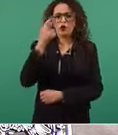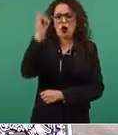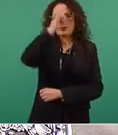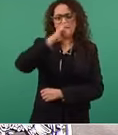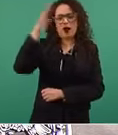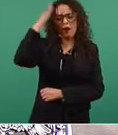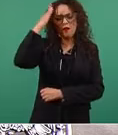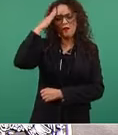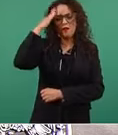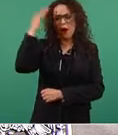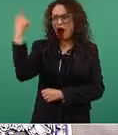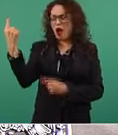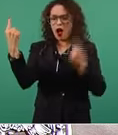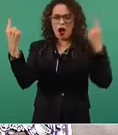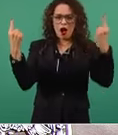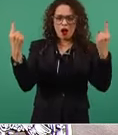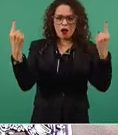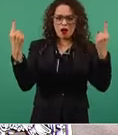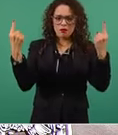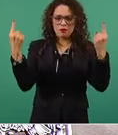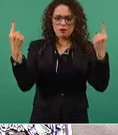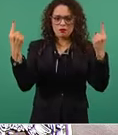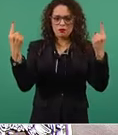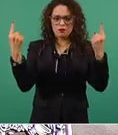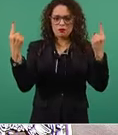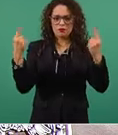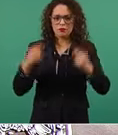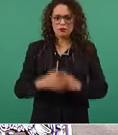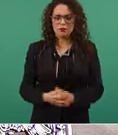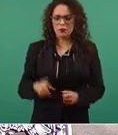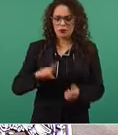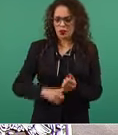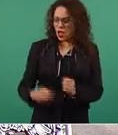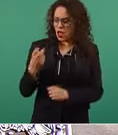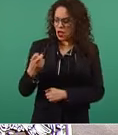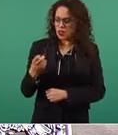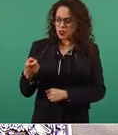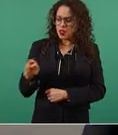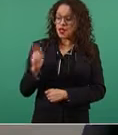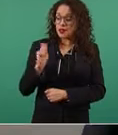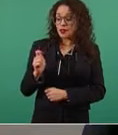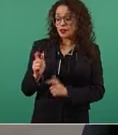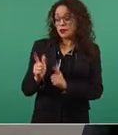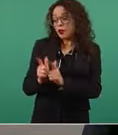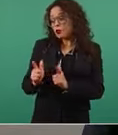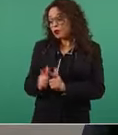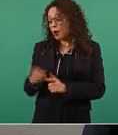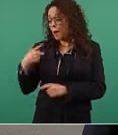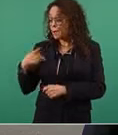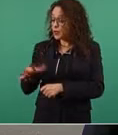del agrupamiento intelectual